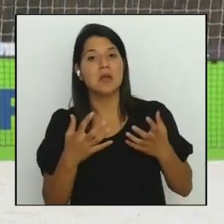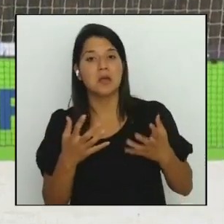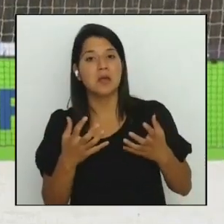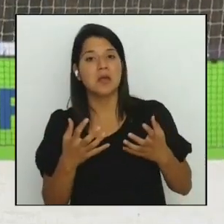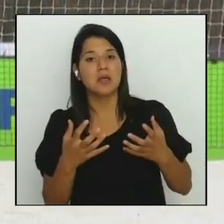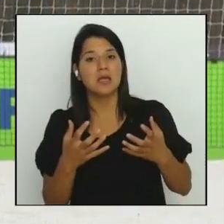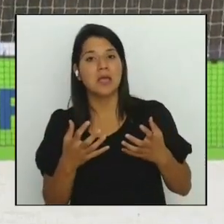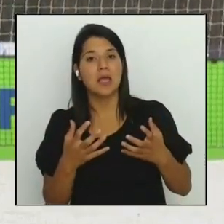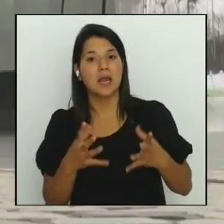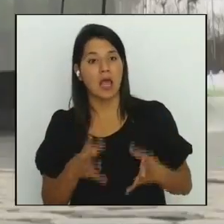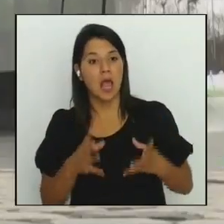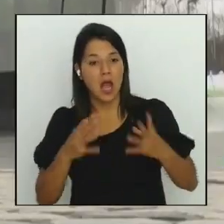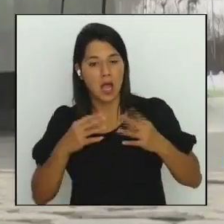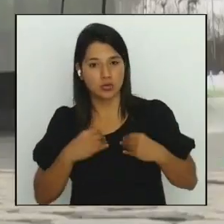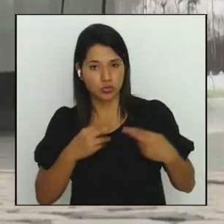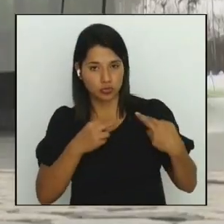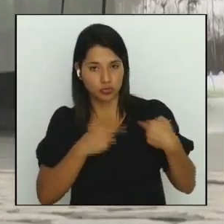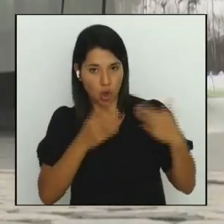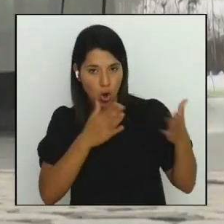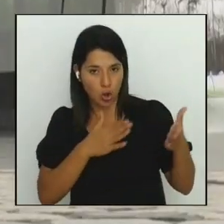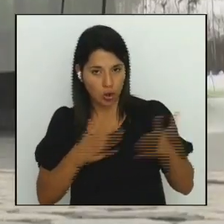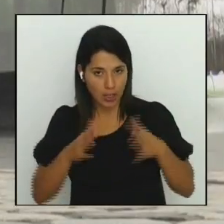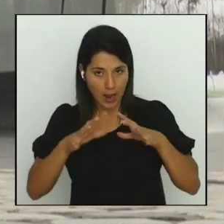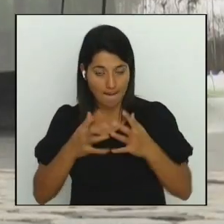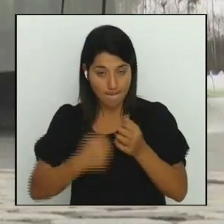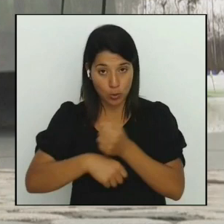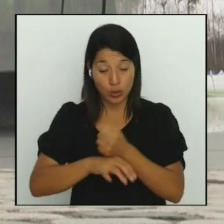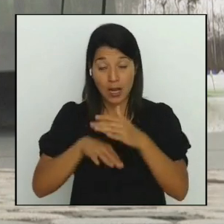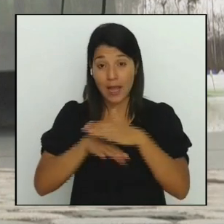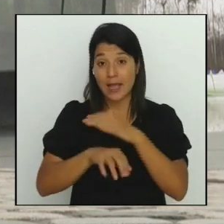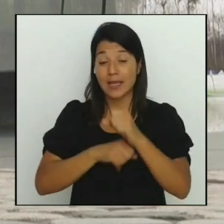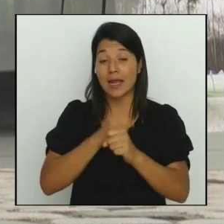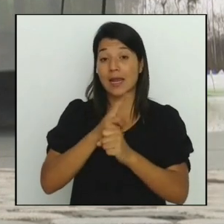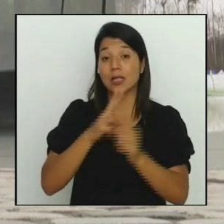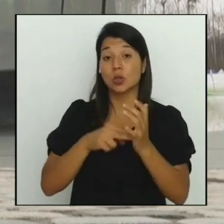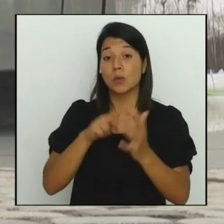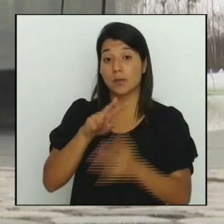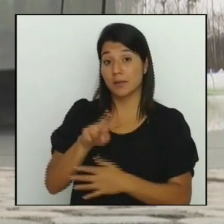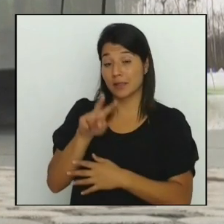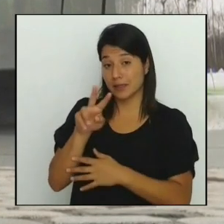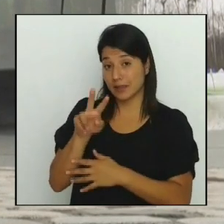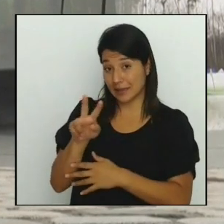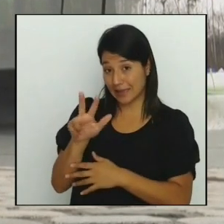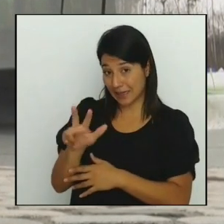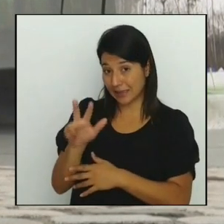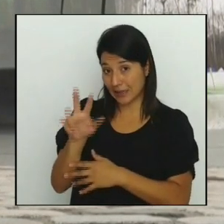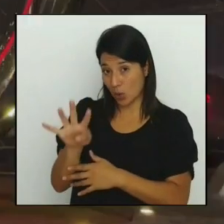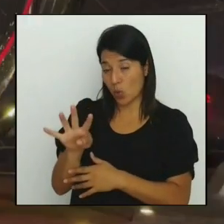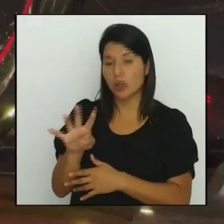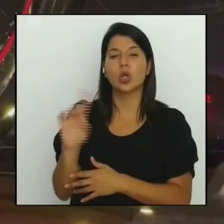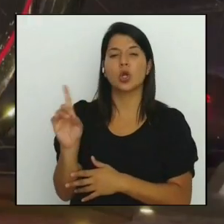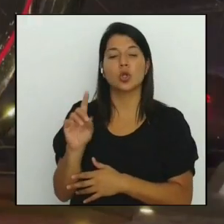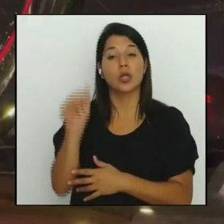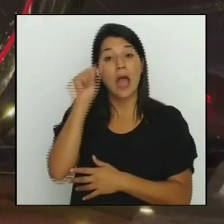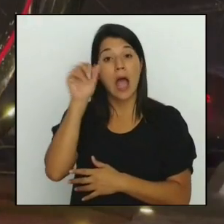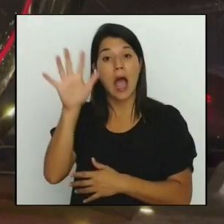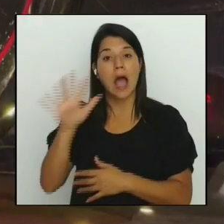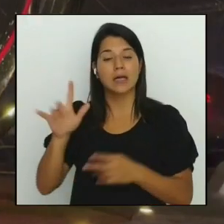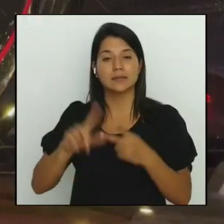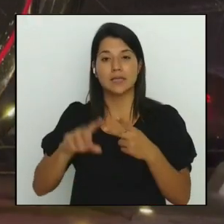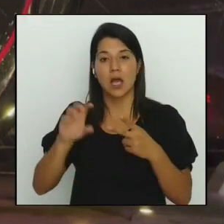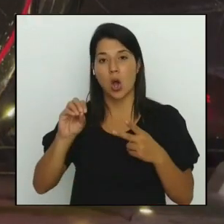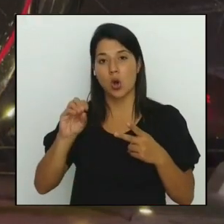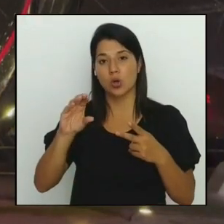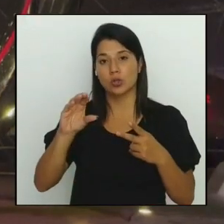2034 que conforme a la regla de rotación de la sede se disputará en Asia u Oceanía en el